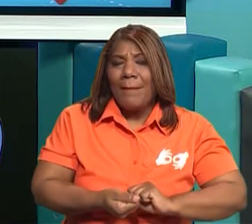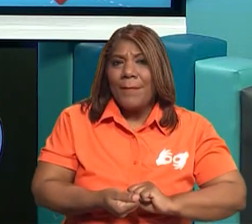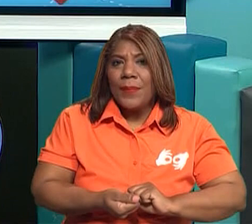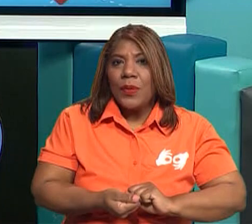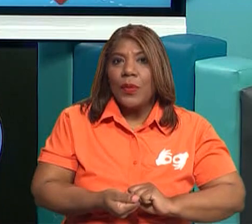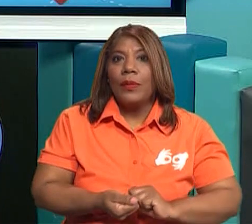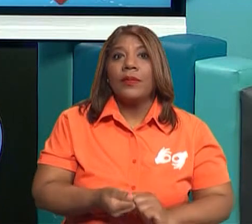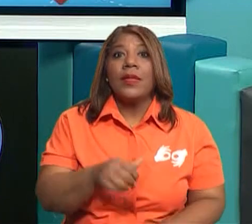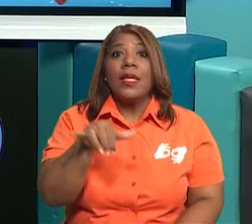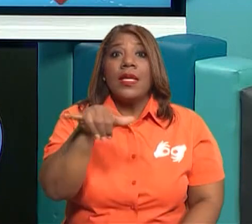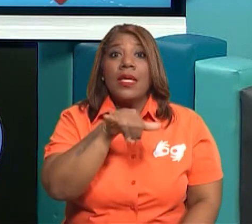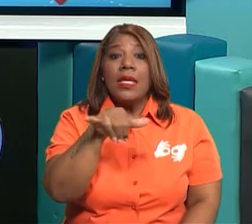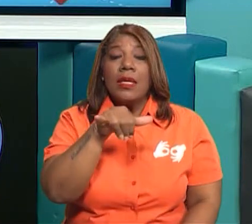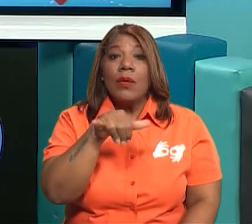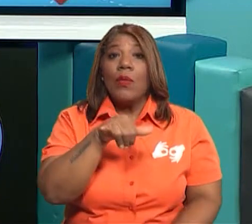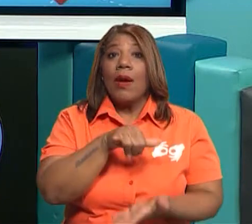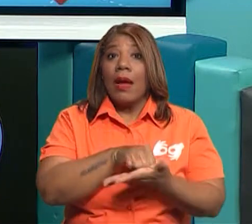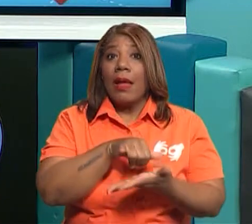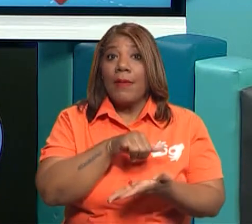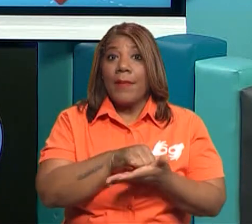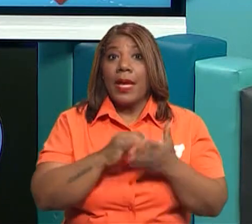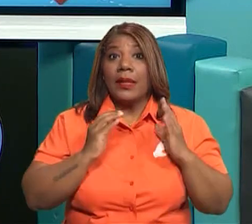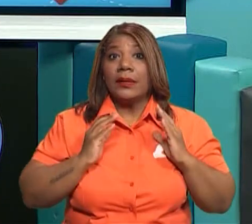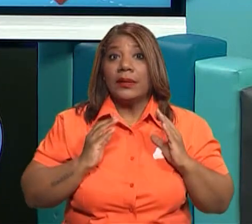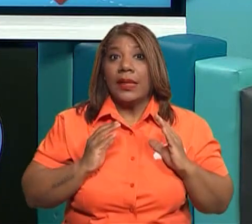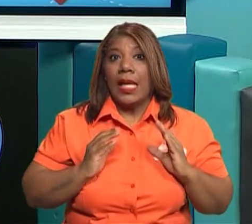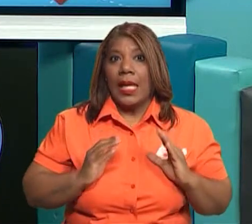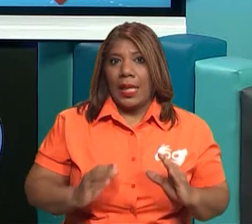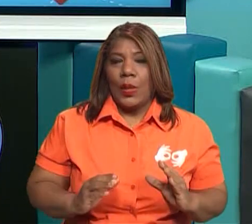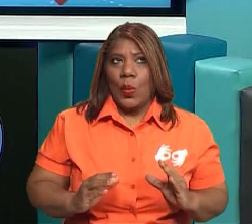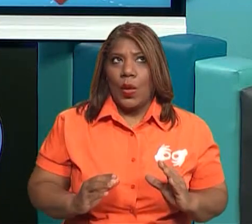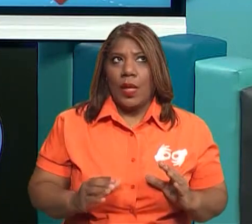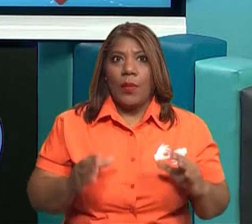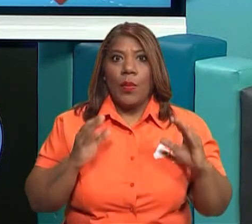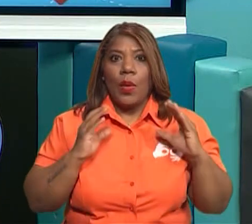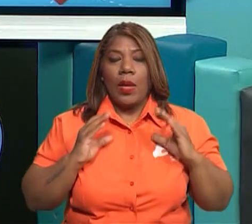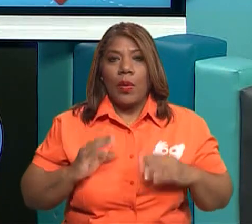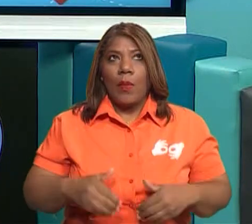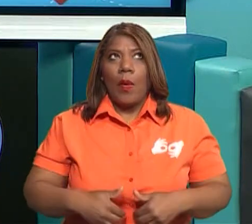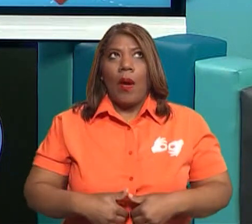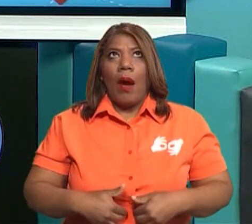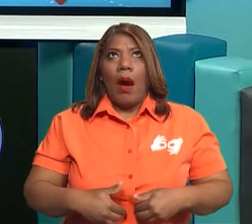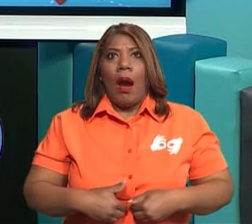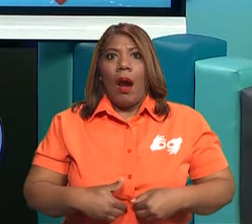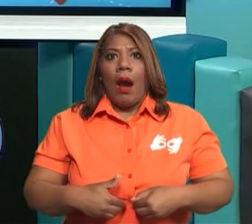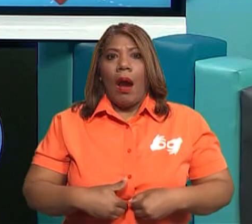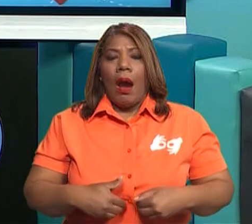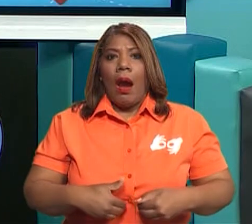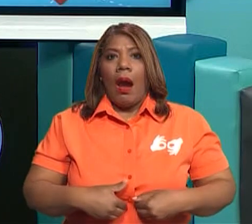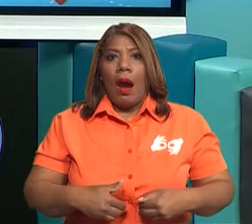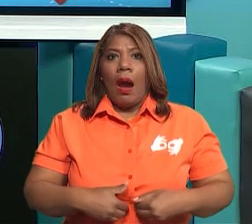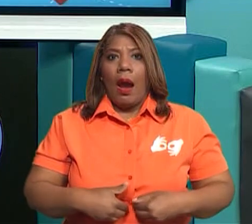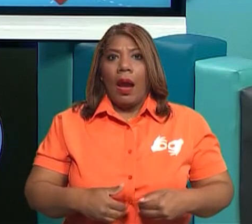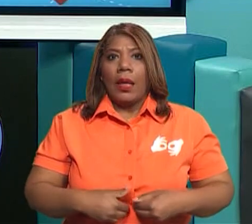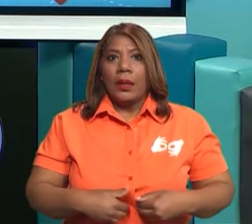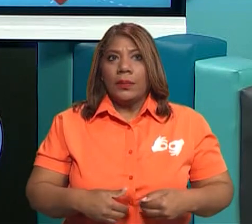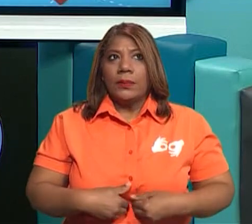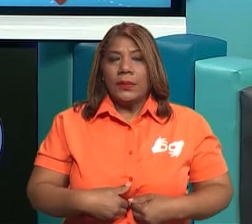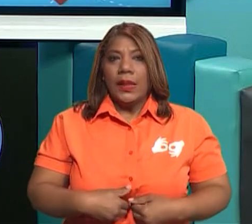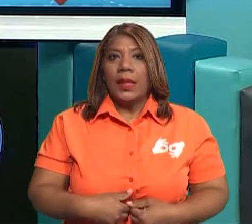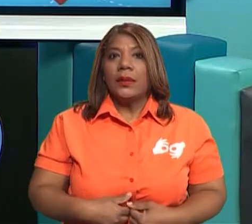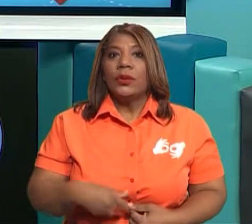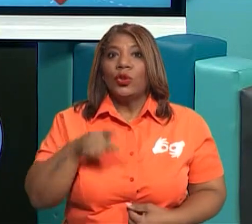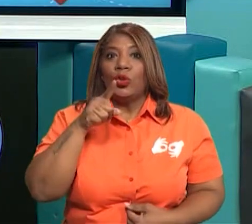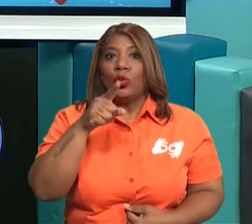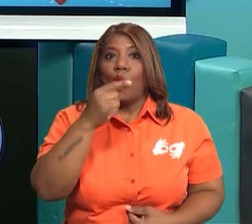cuerpo funciona igual. El cuerpo está diciendo, mira, quiero que me des frutas, quiero que me des